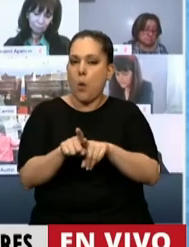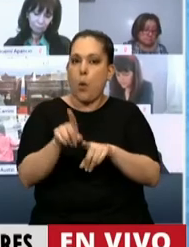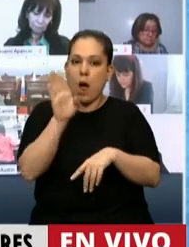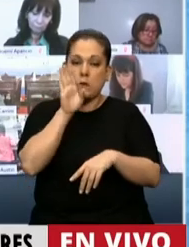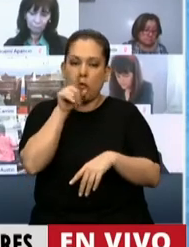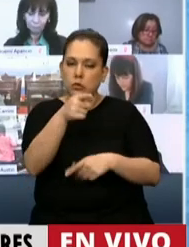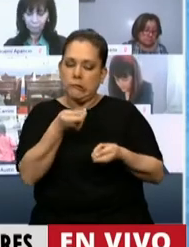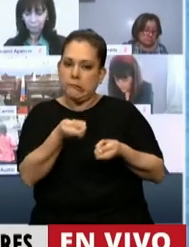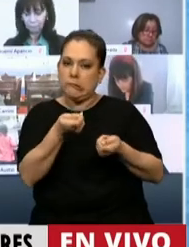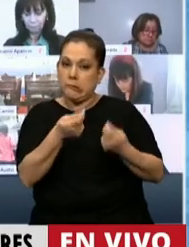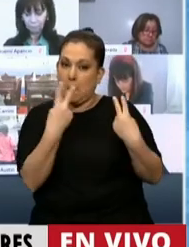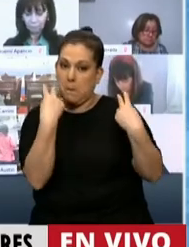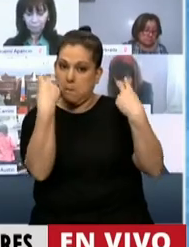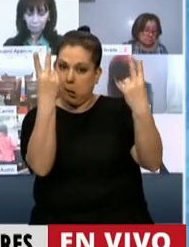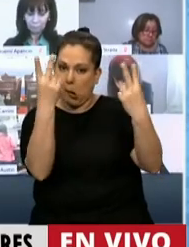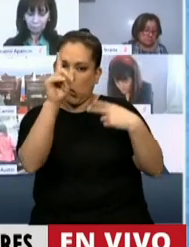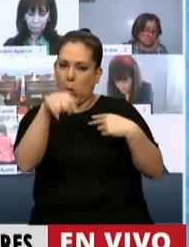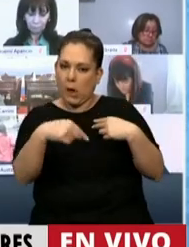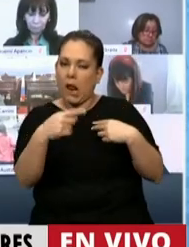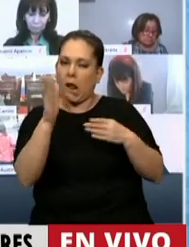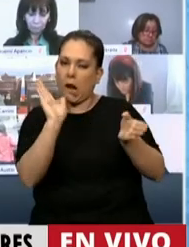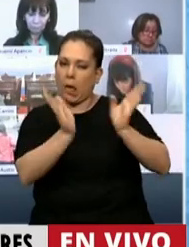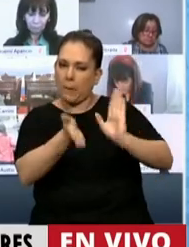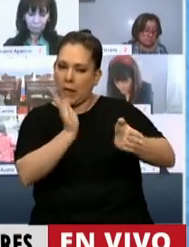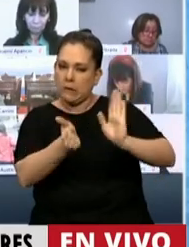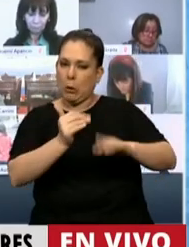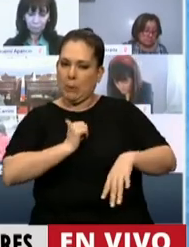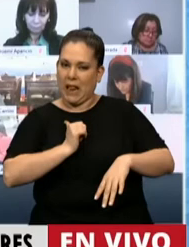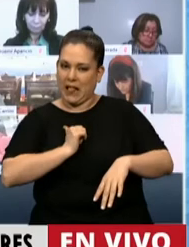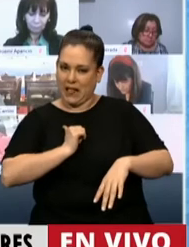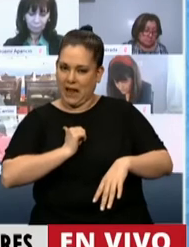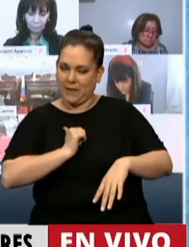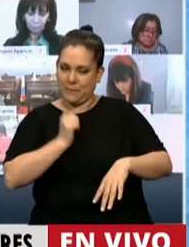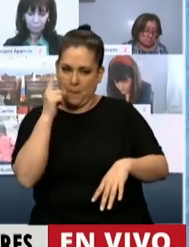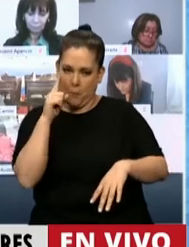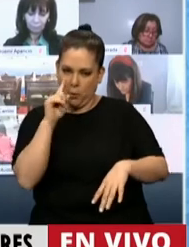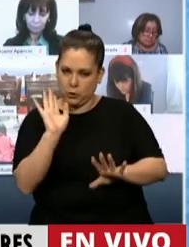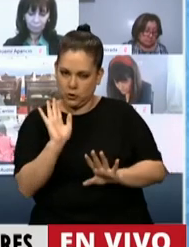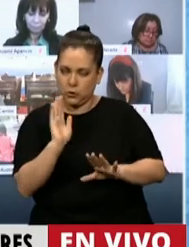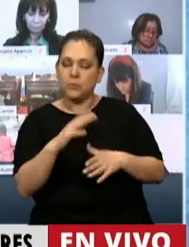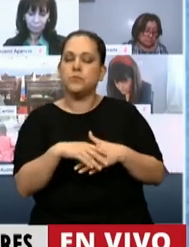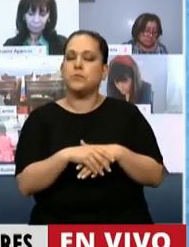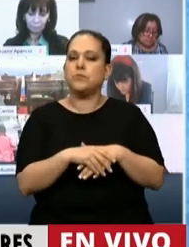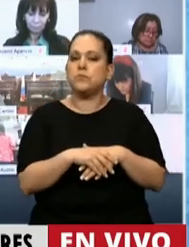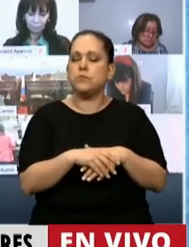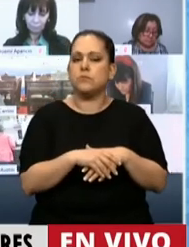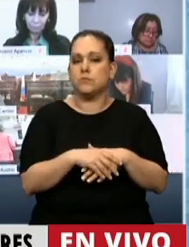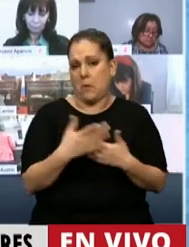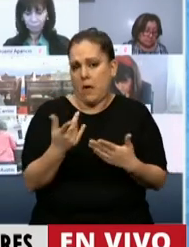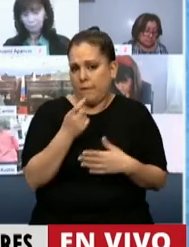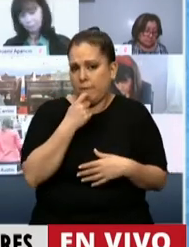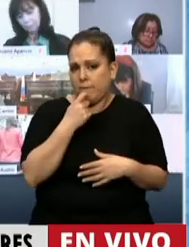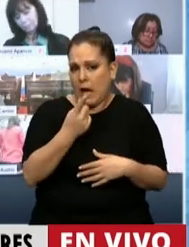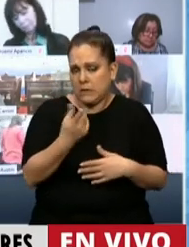protestas obreras, populares, con represión e intervenciones militares. Para muestra basta un botón.